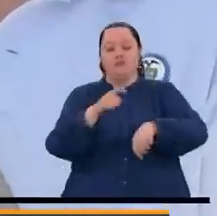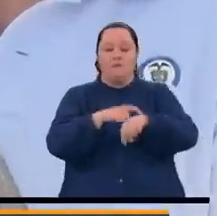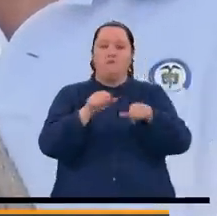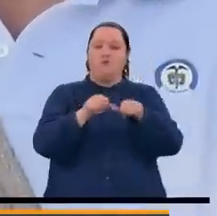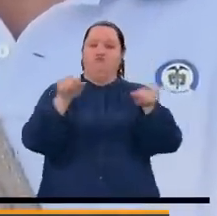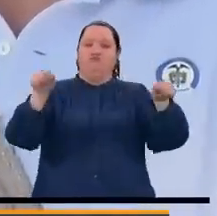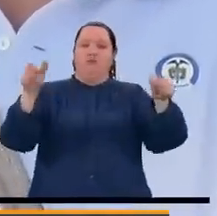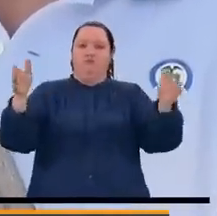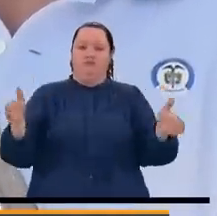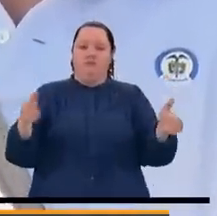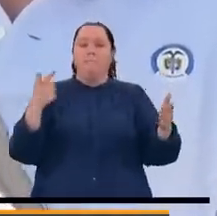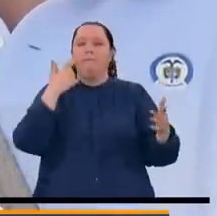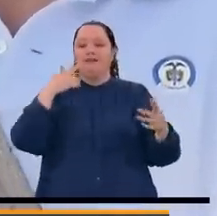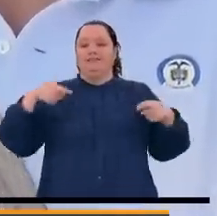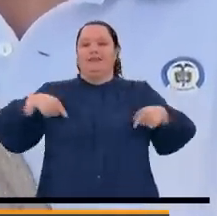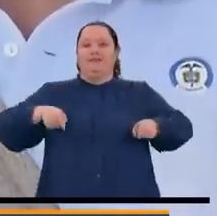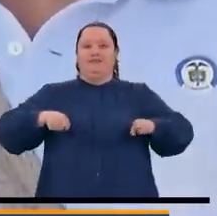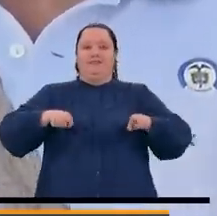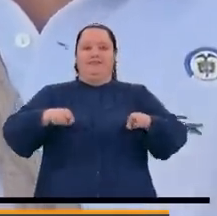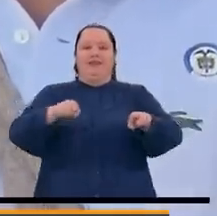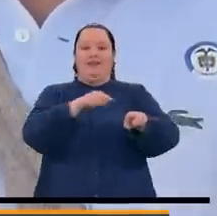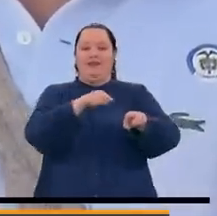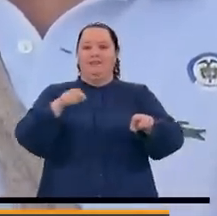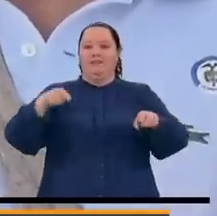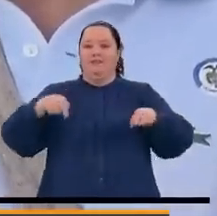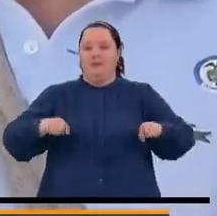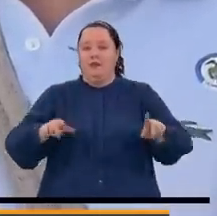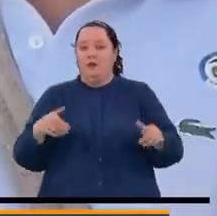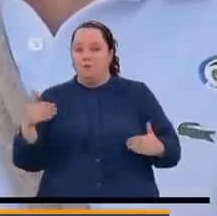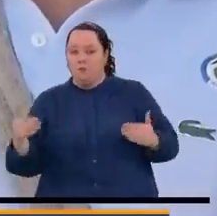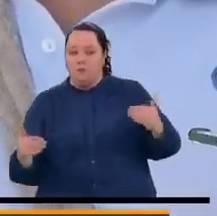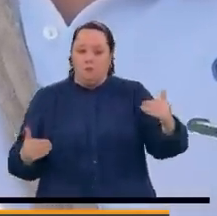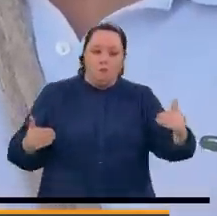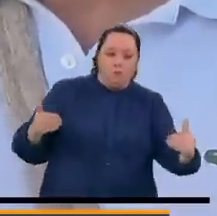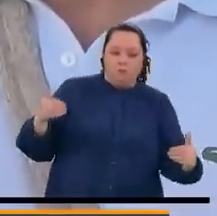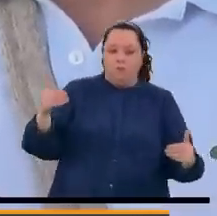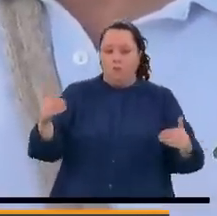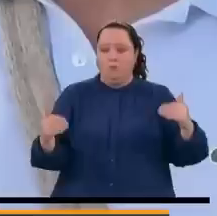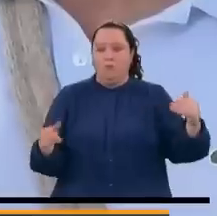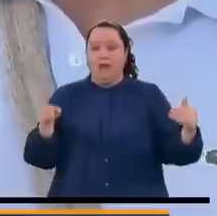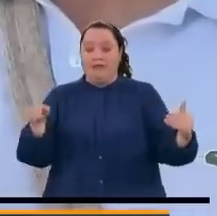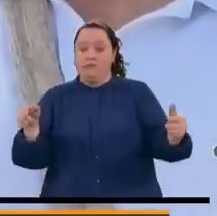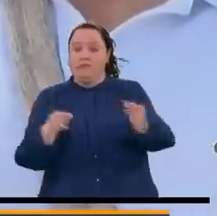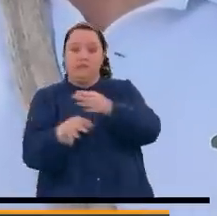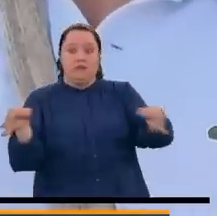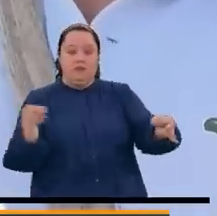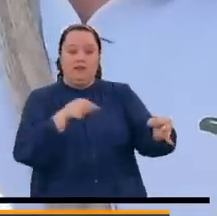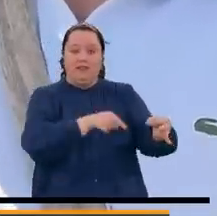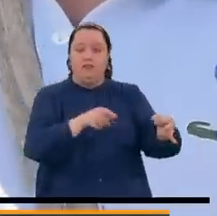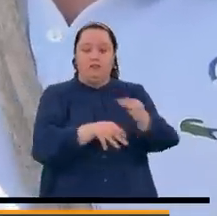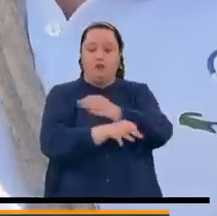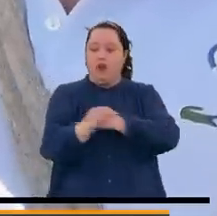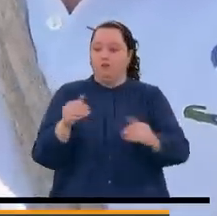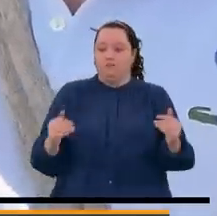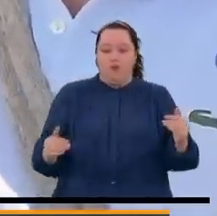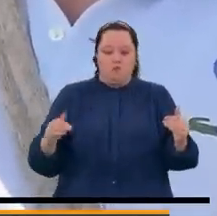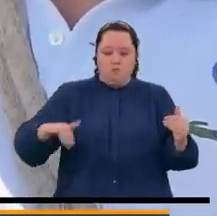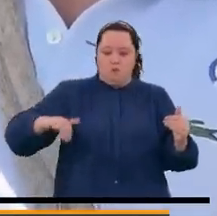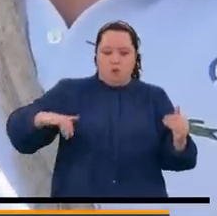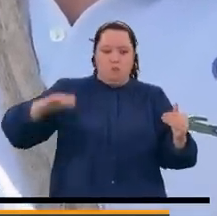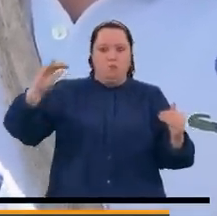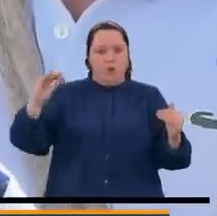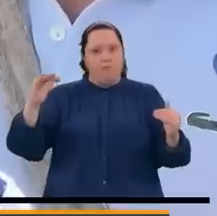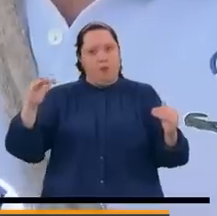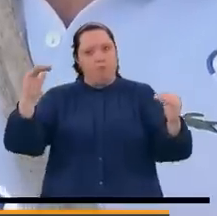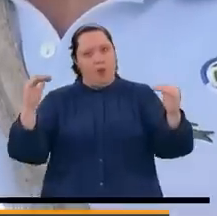donde conviven ambos hasta que podamos lograr que el cultivo sustituto sea igual o